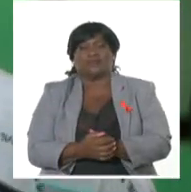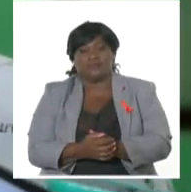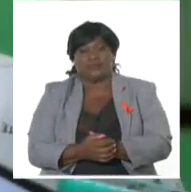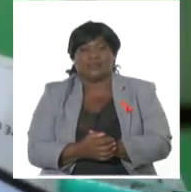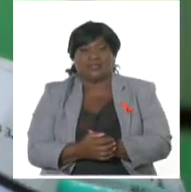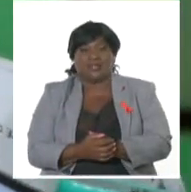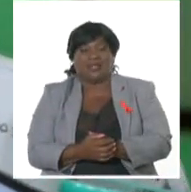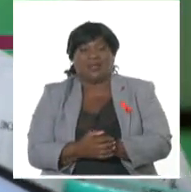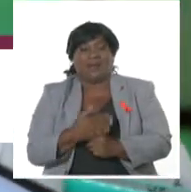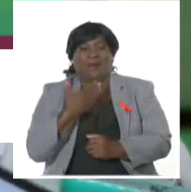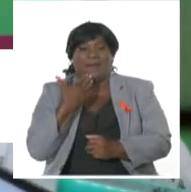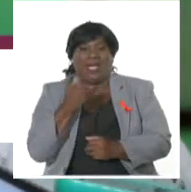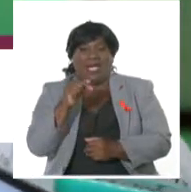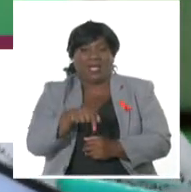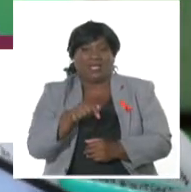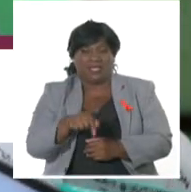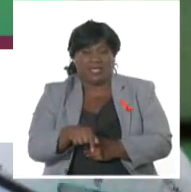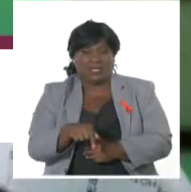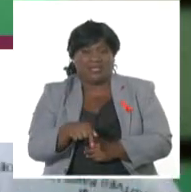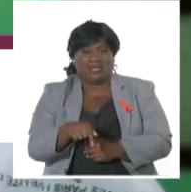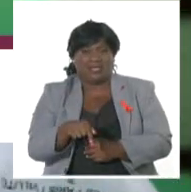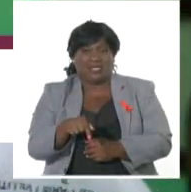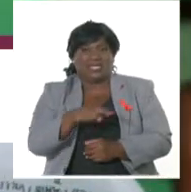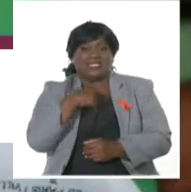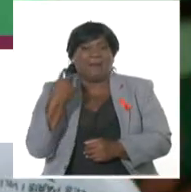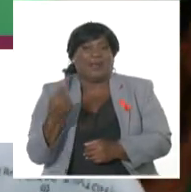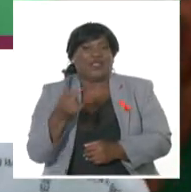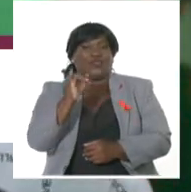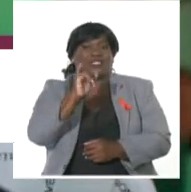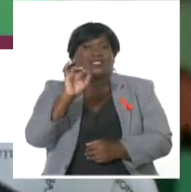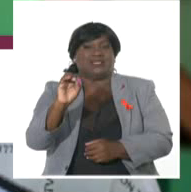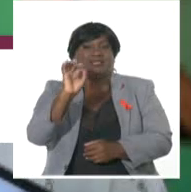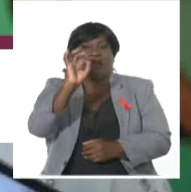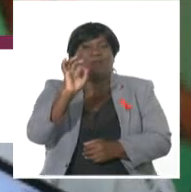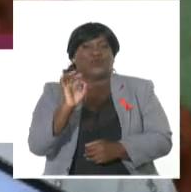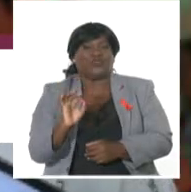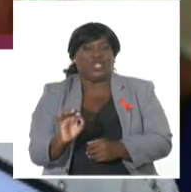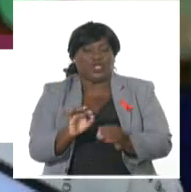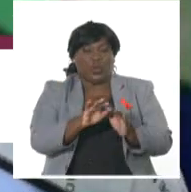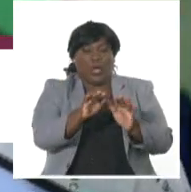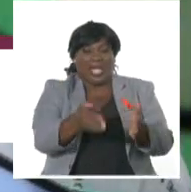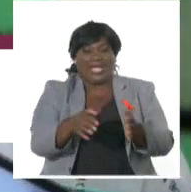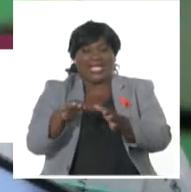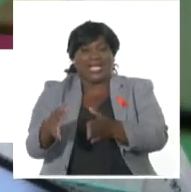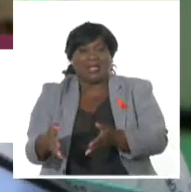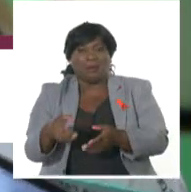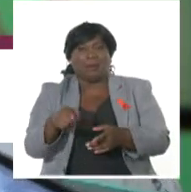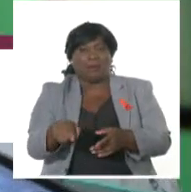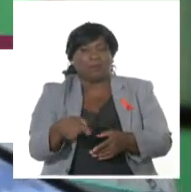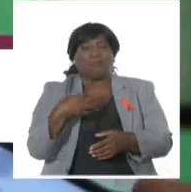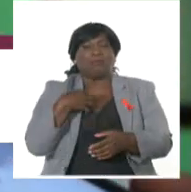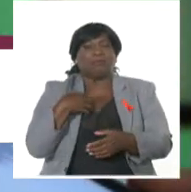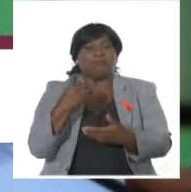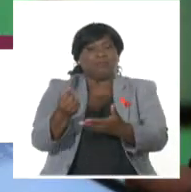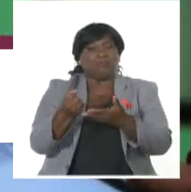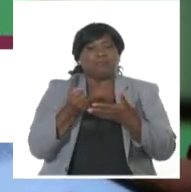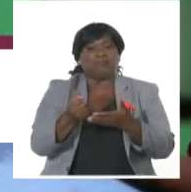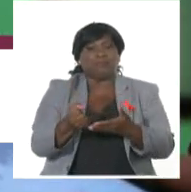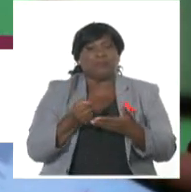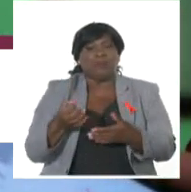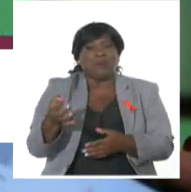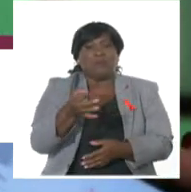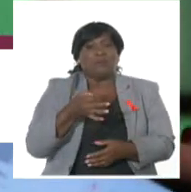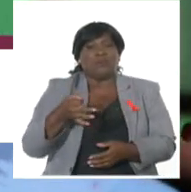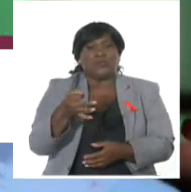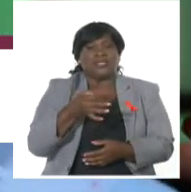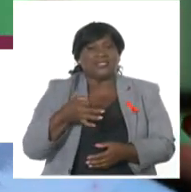se perdieron más de un 60% de los equipos. Nosotros contamos con ayuda del municipio de